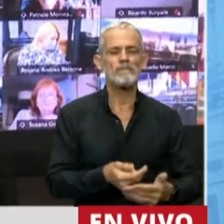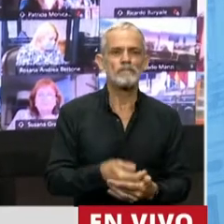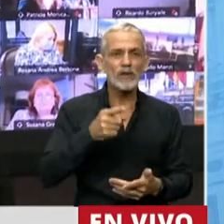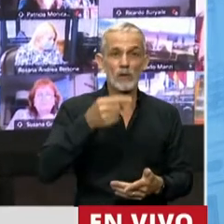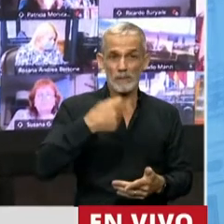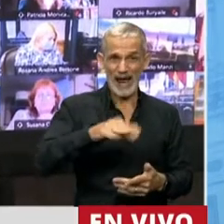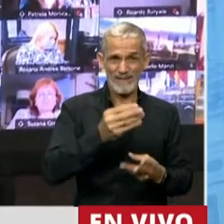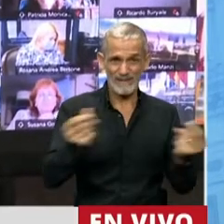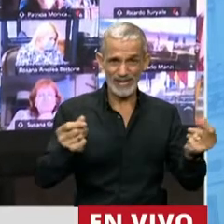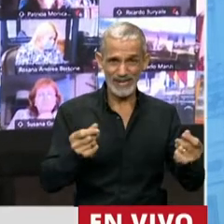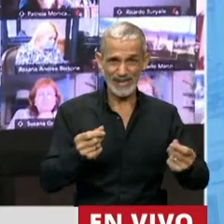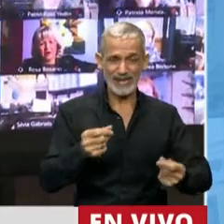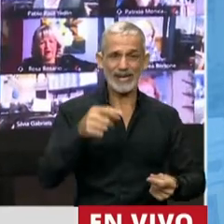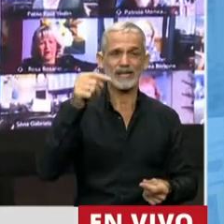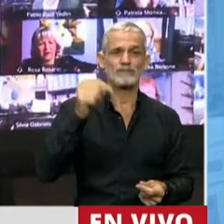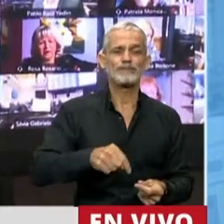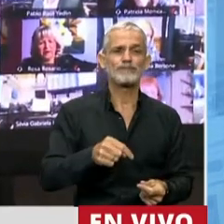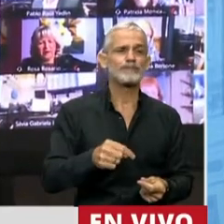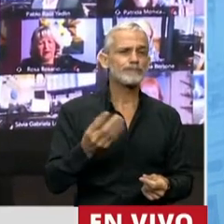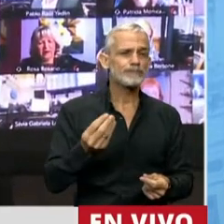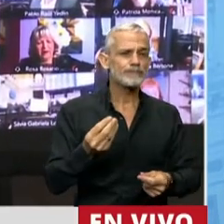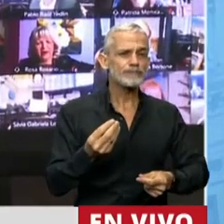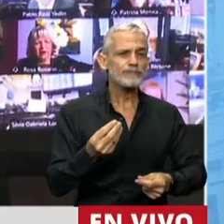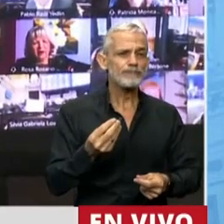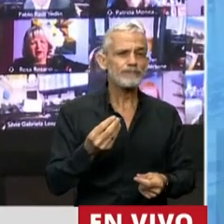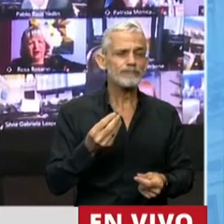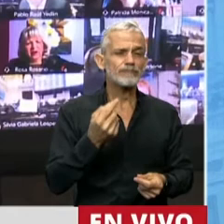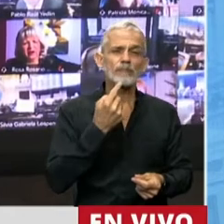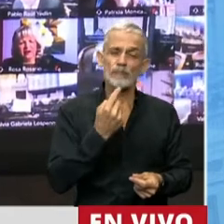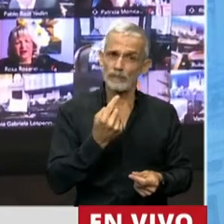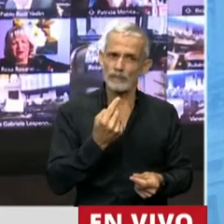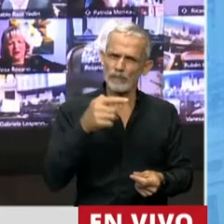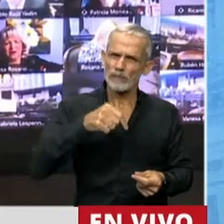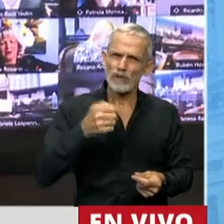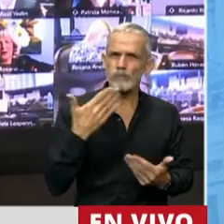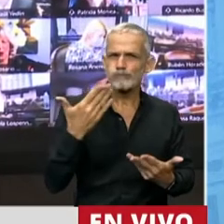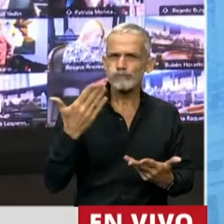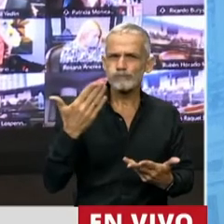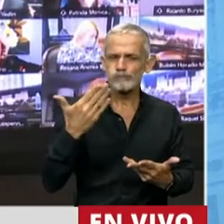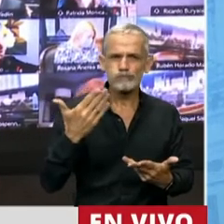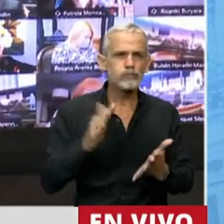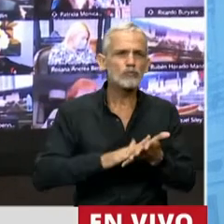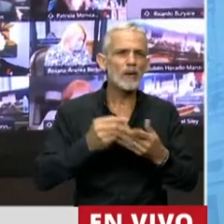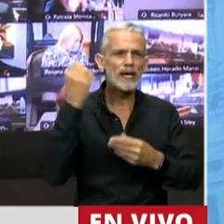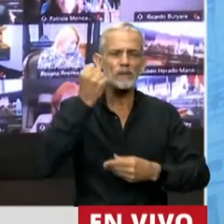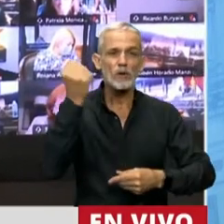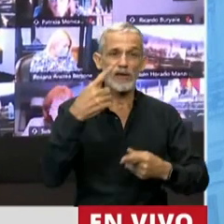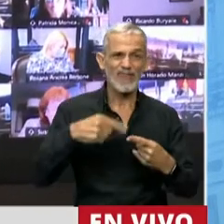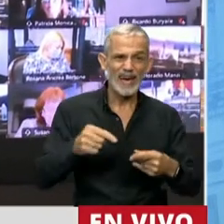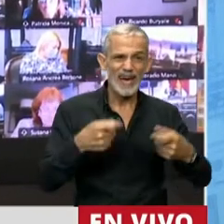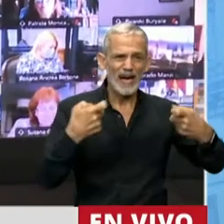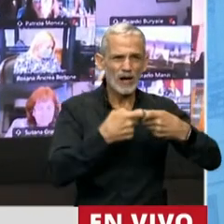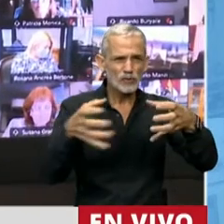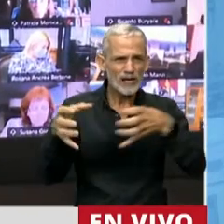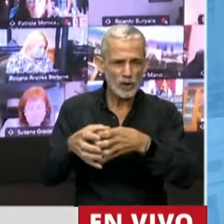finalizando, digamos que acá se habló mucho de la importancia de los colegios de